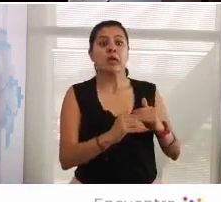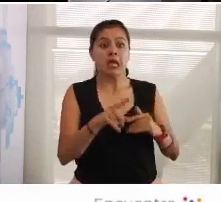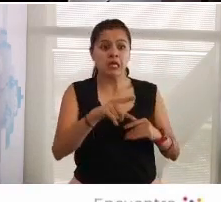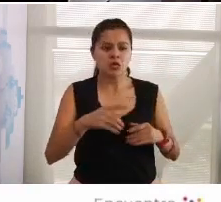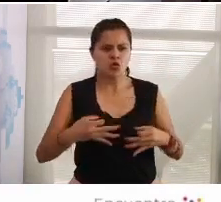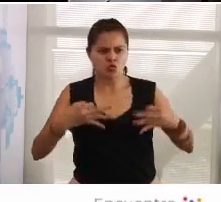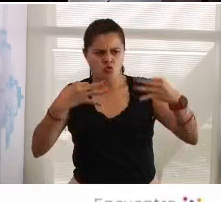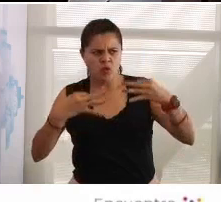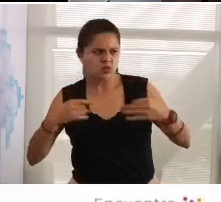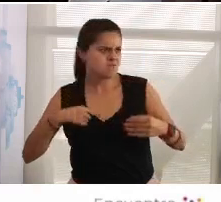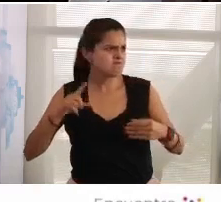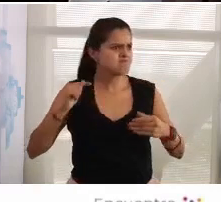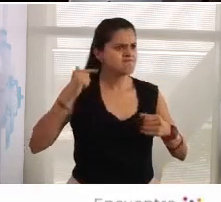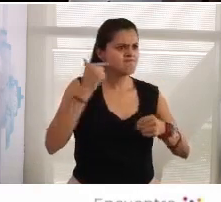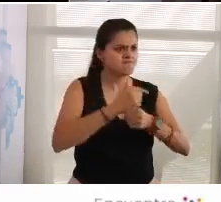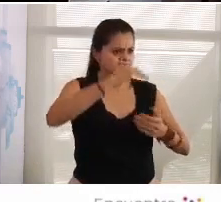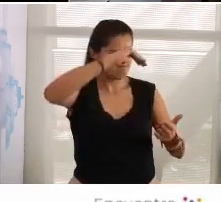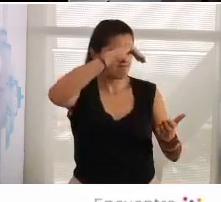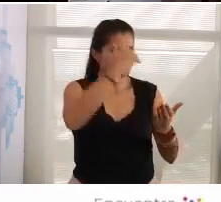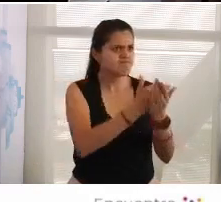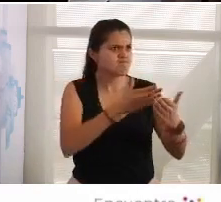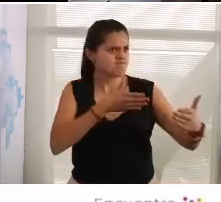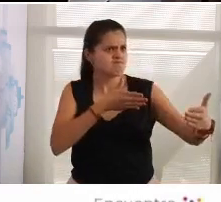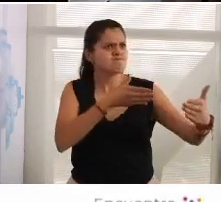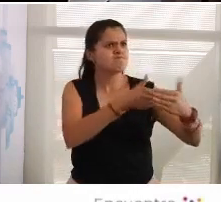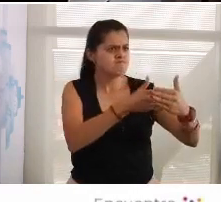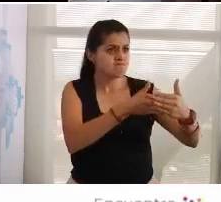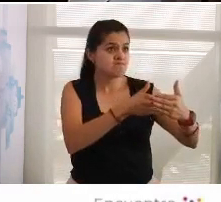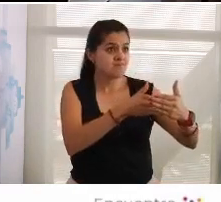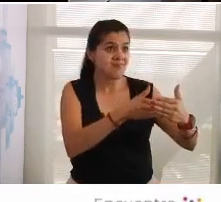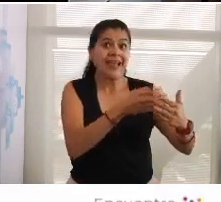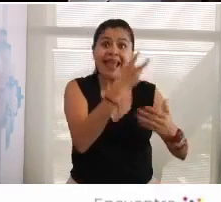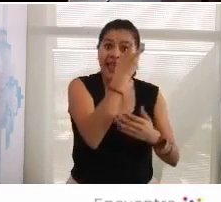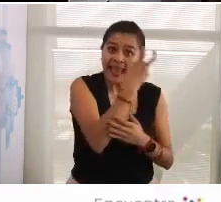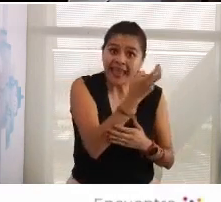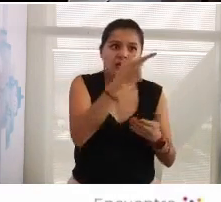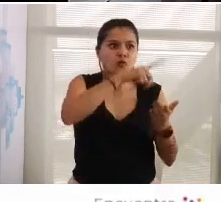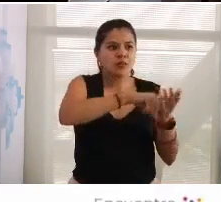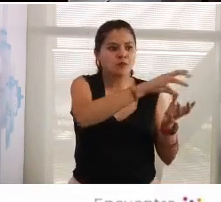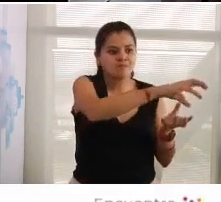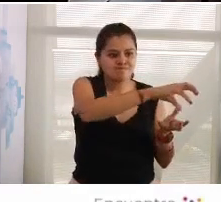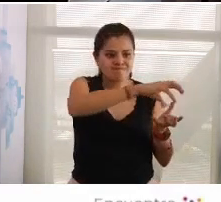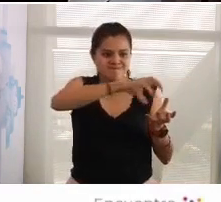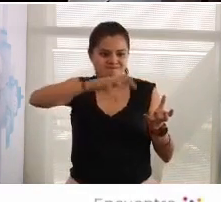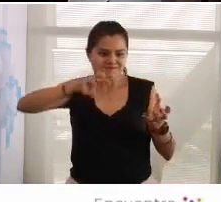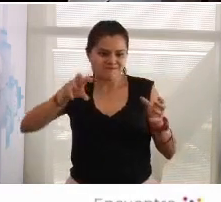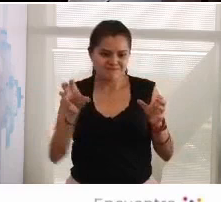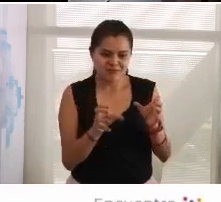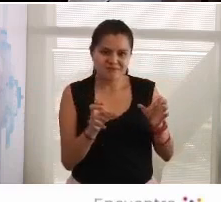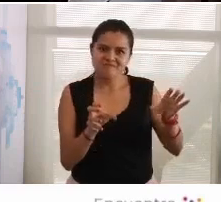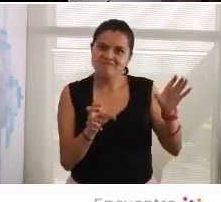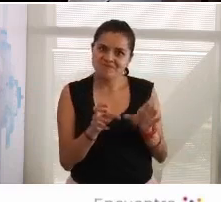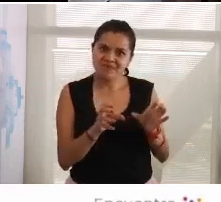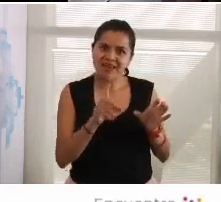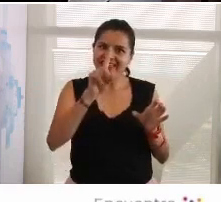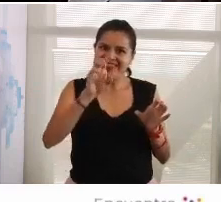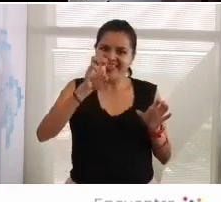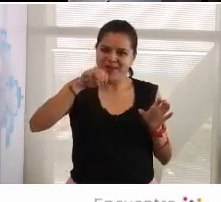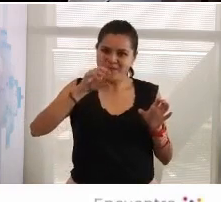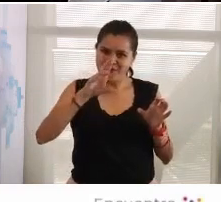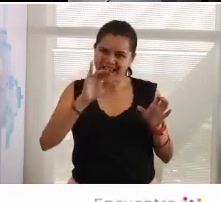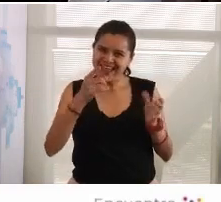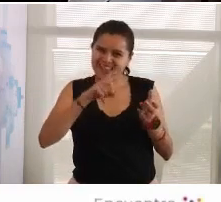pone freno a ese abuso gubernamental, esa es una pieza de la democracia, un juez que te defienda.